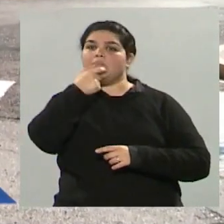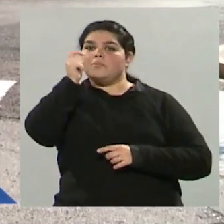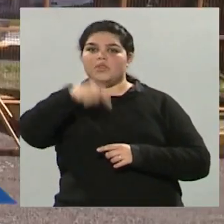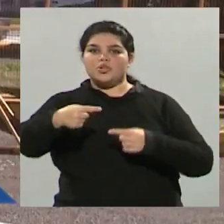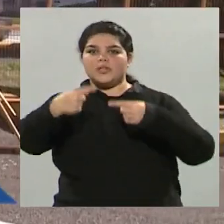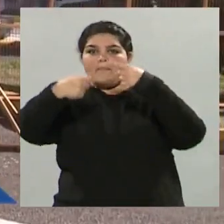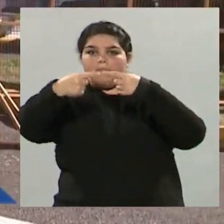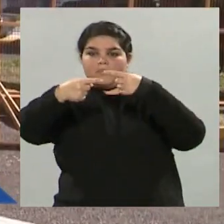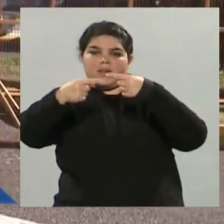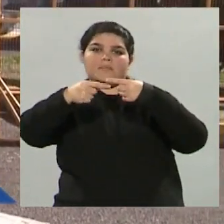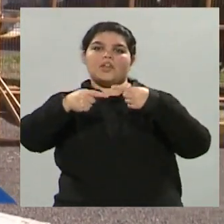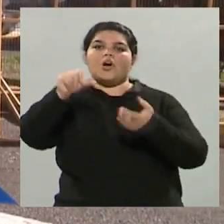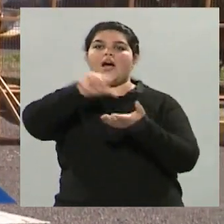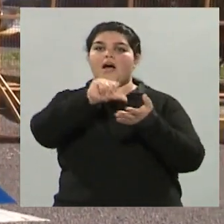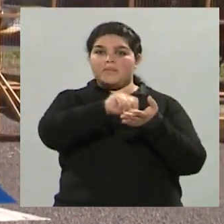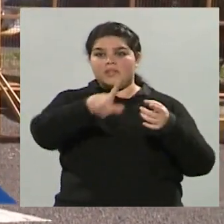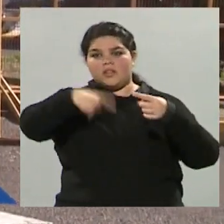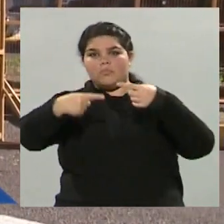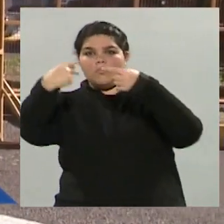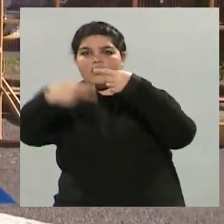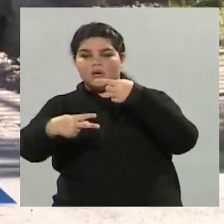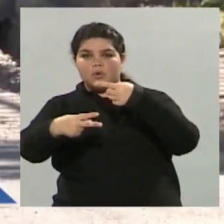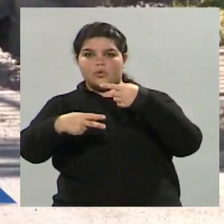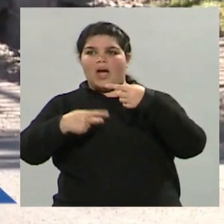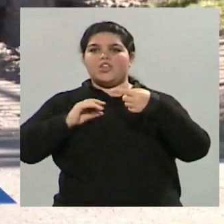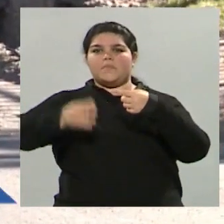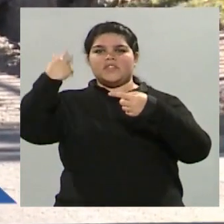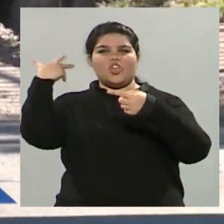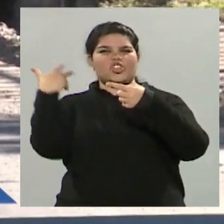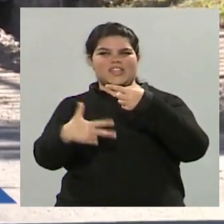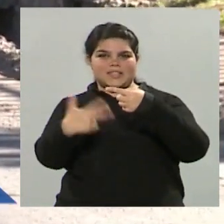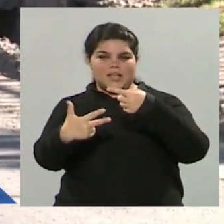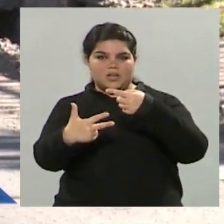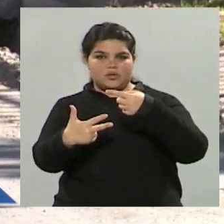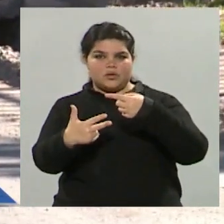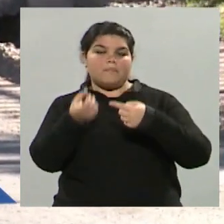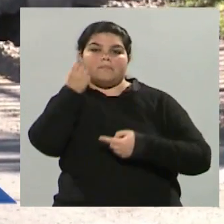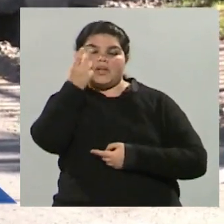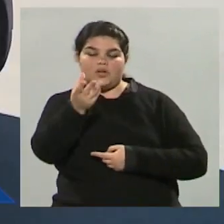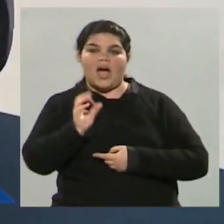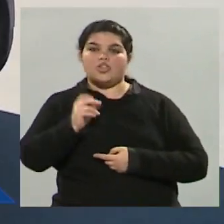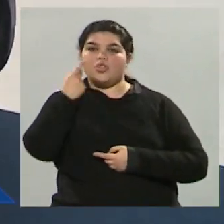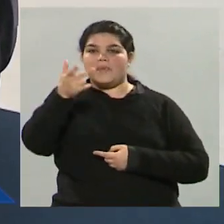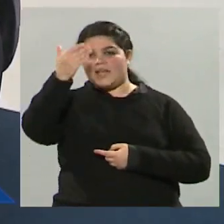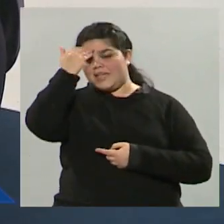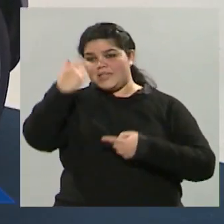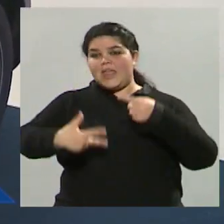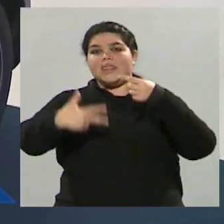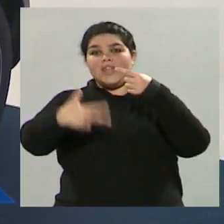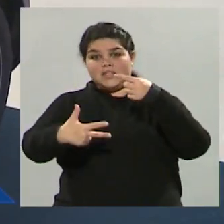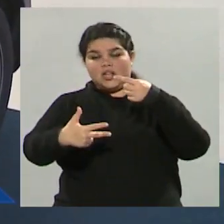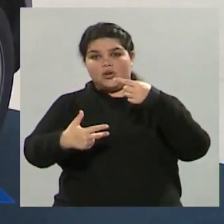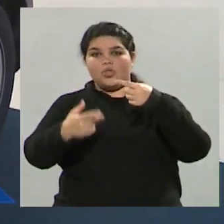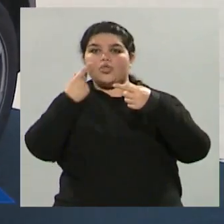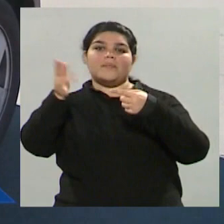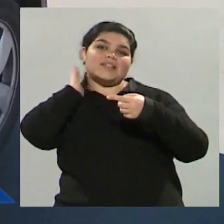segundo después de la capital federal. El año pasado estuvimos tercero, perdón, en el 2015 fuimos tercero, en el 2016